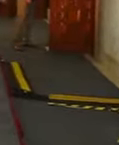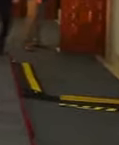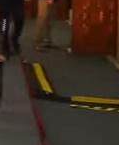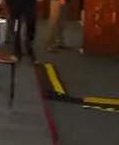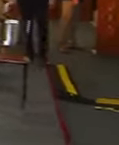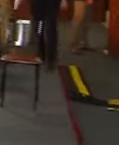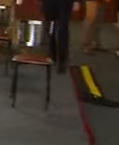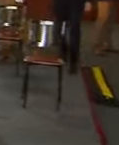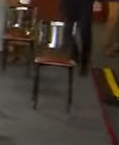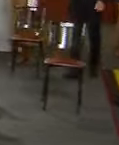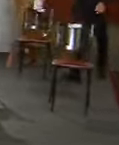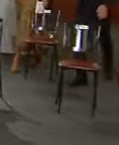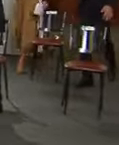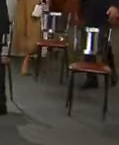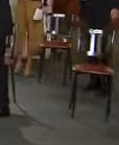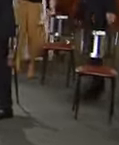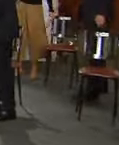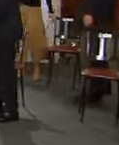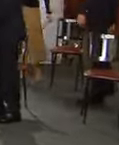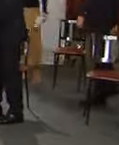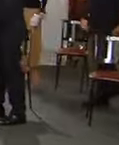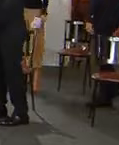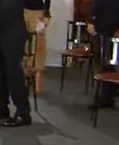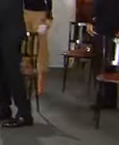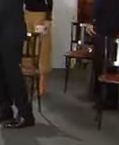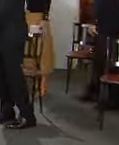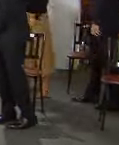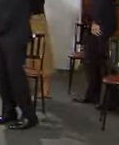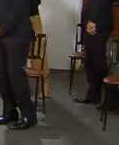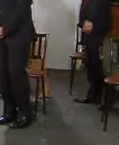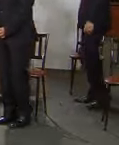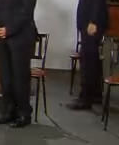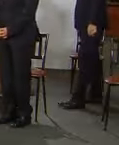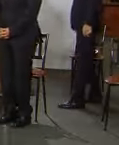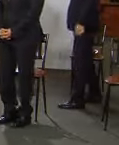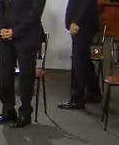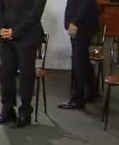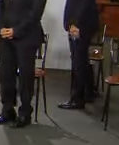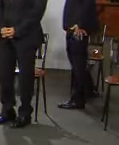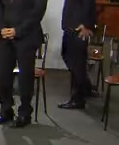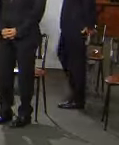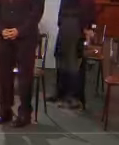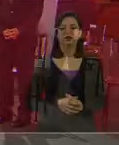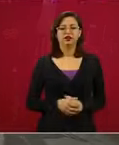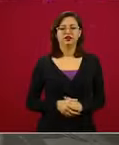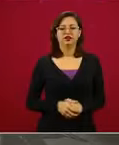Buenos días, presidente. Buenos días,